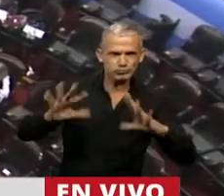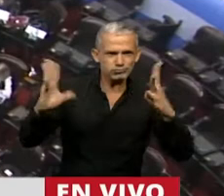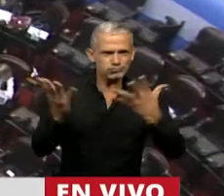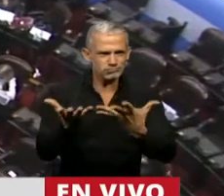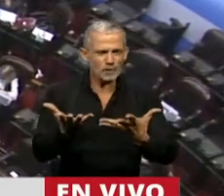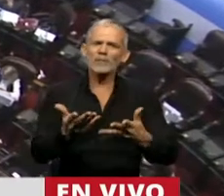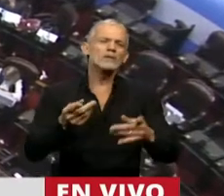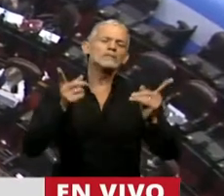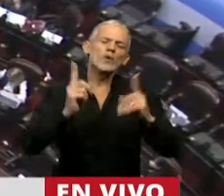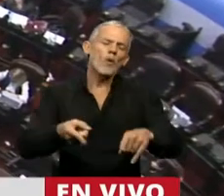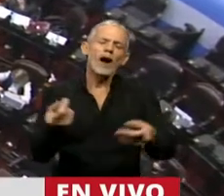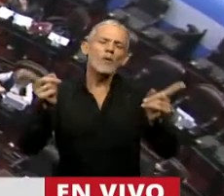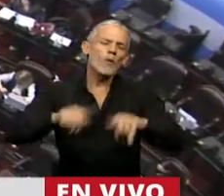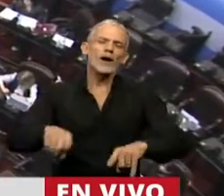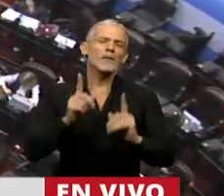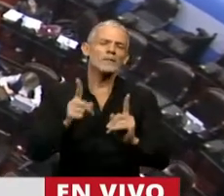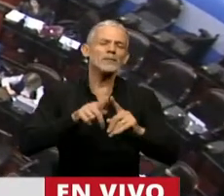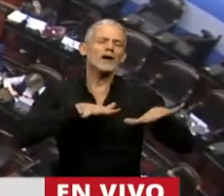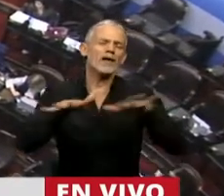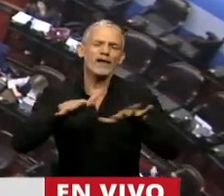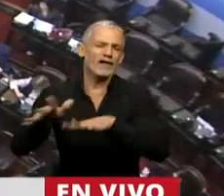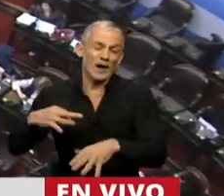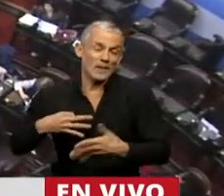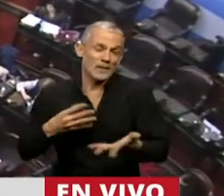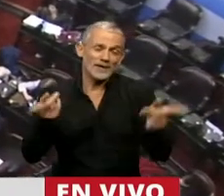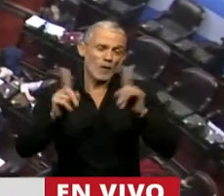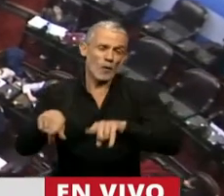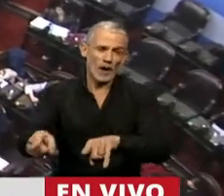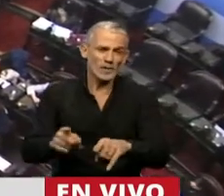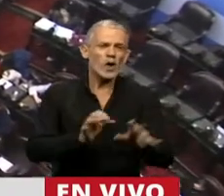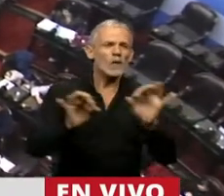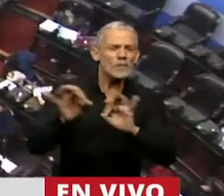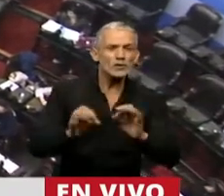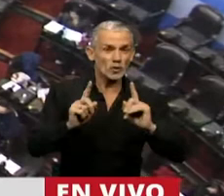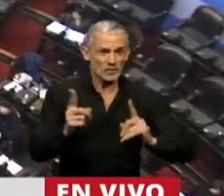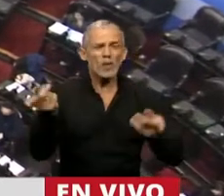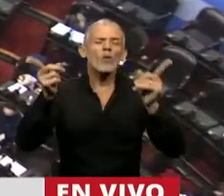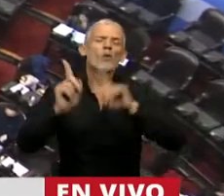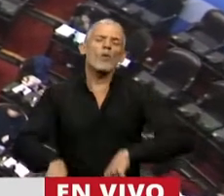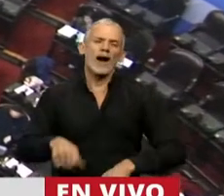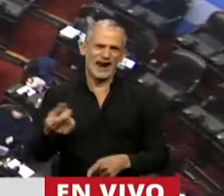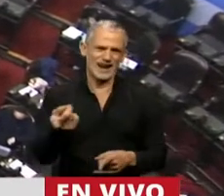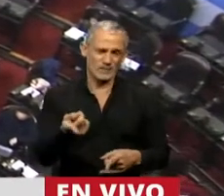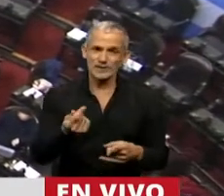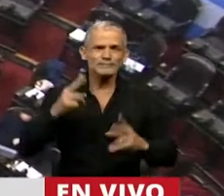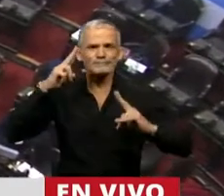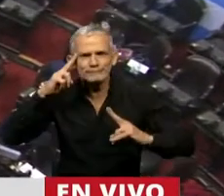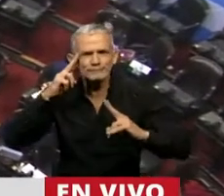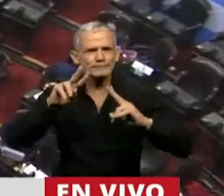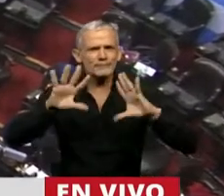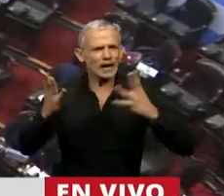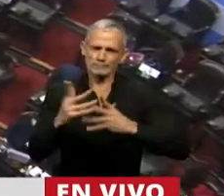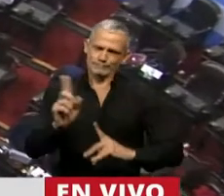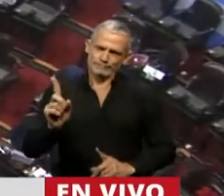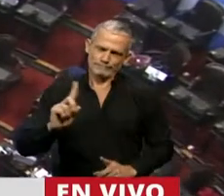volveremos al mismo ritmo de vida y se reanudarán muchos proyectos, algunos de los cuales no son respetuosos del medio